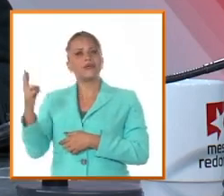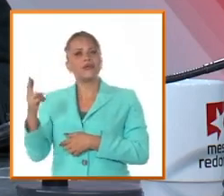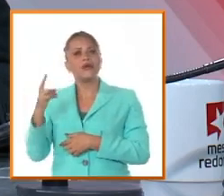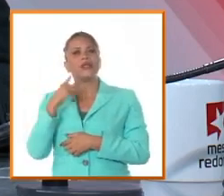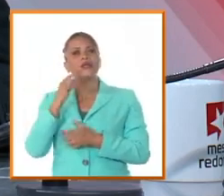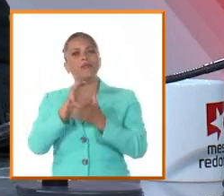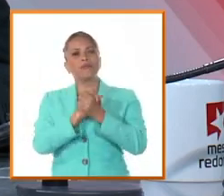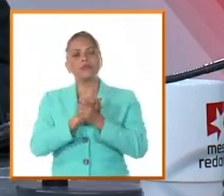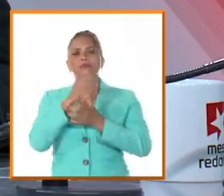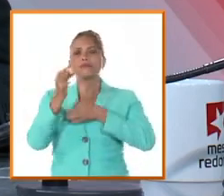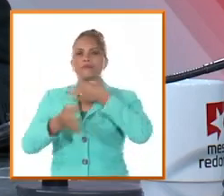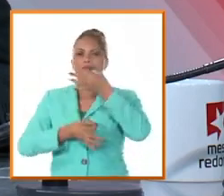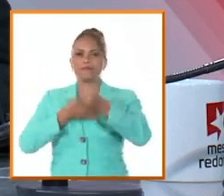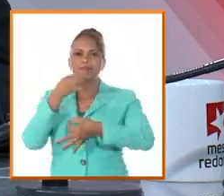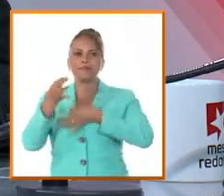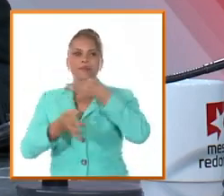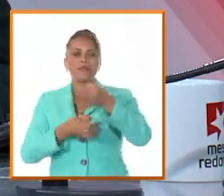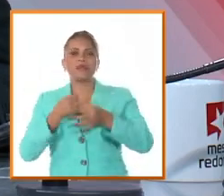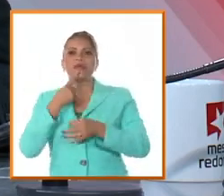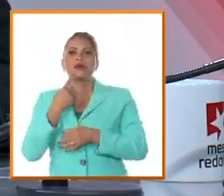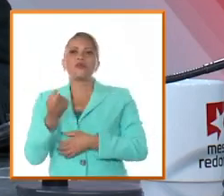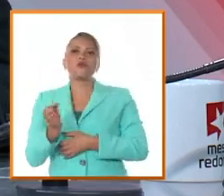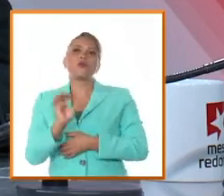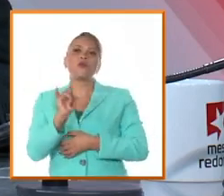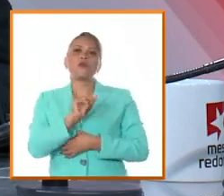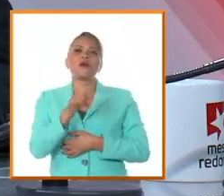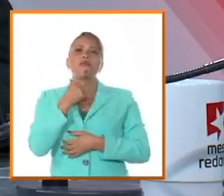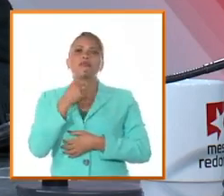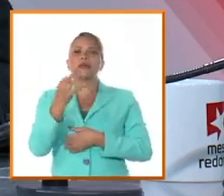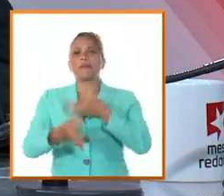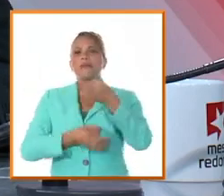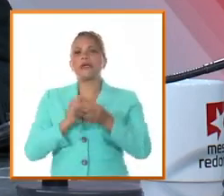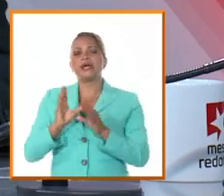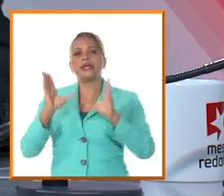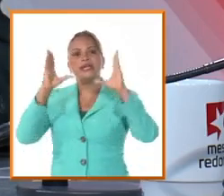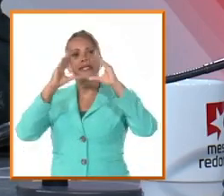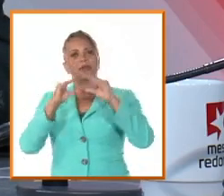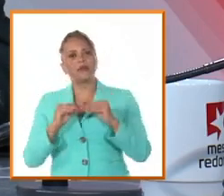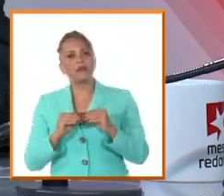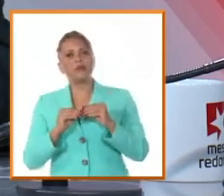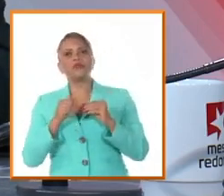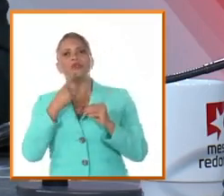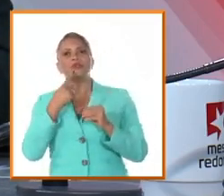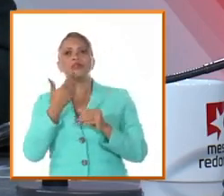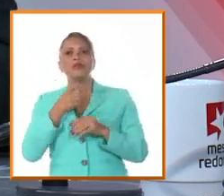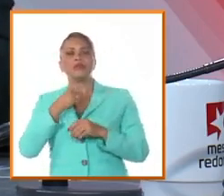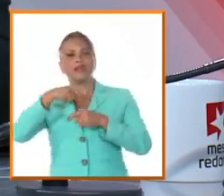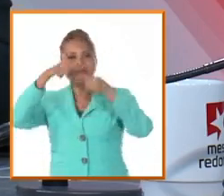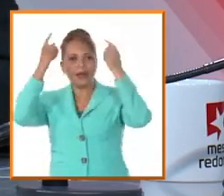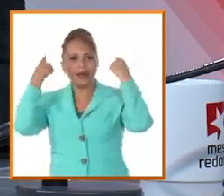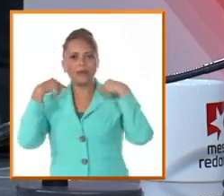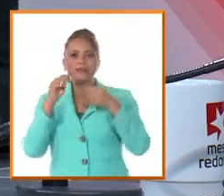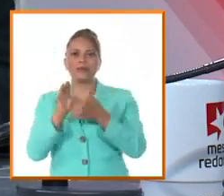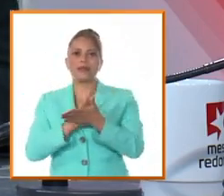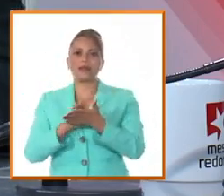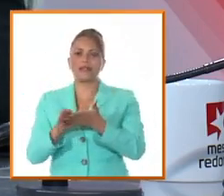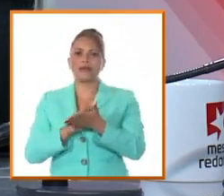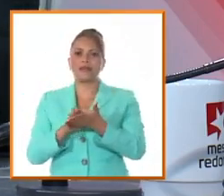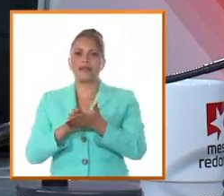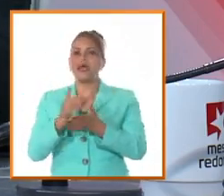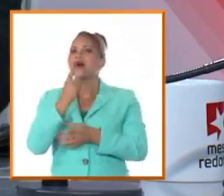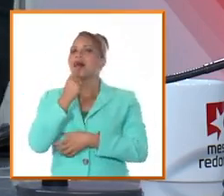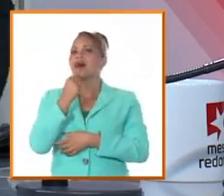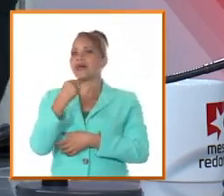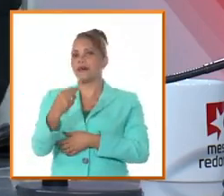amigos hablar de él con unción como se habla en las noches claras y como si llevasen descubierta la cabeza Ignacio